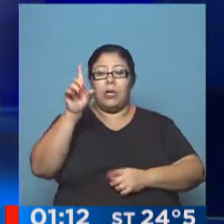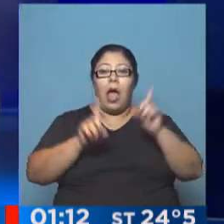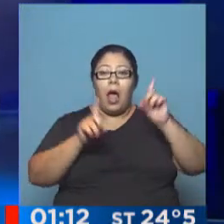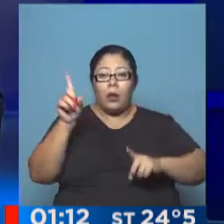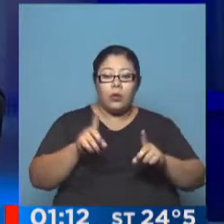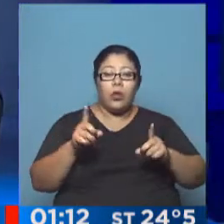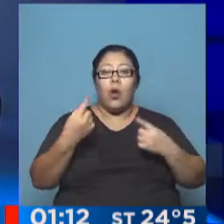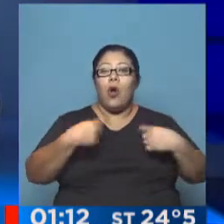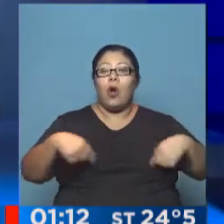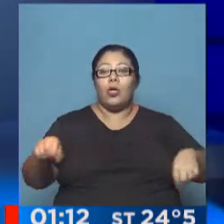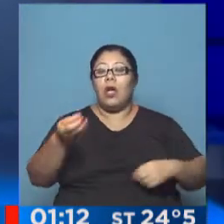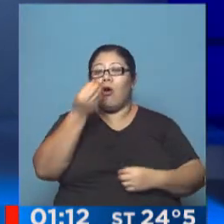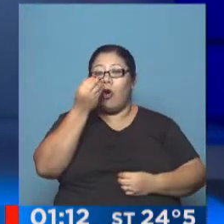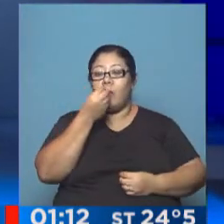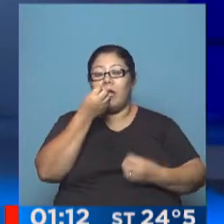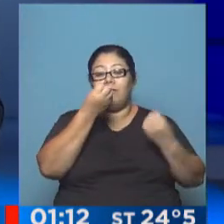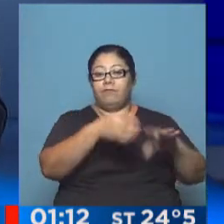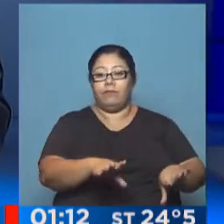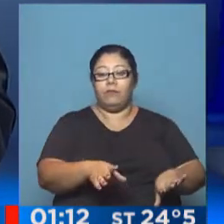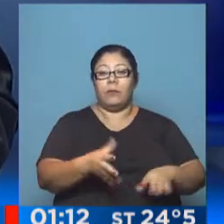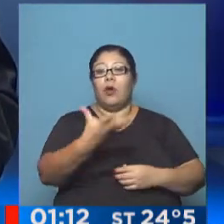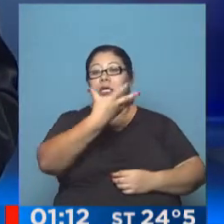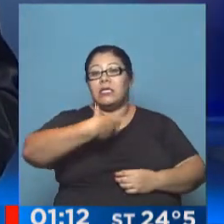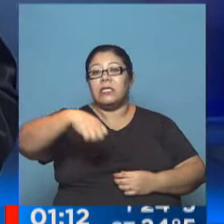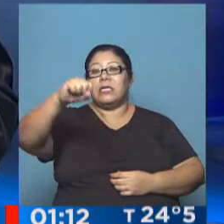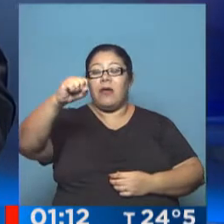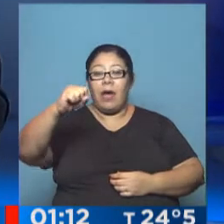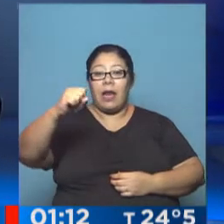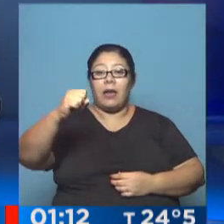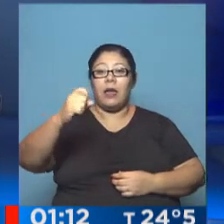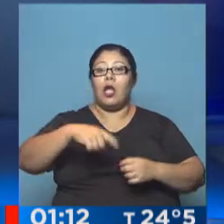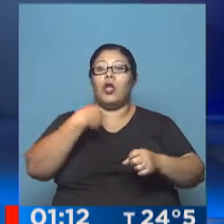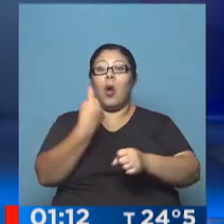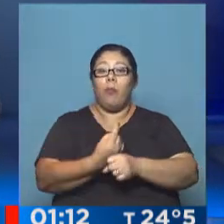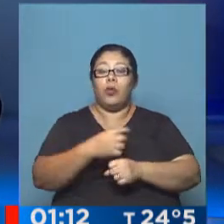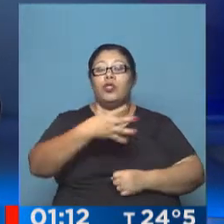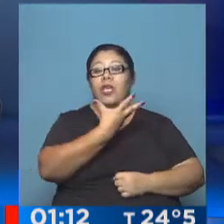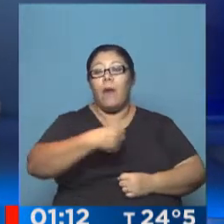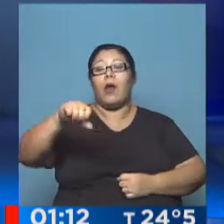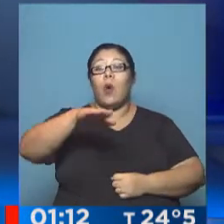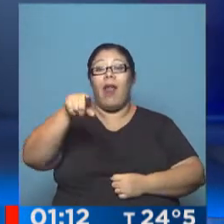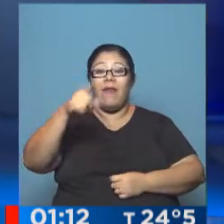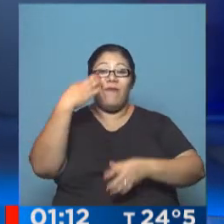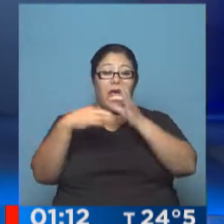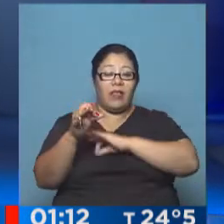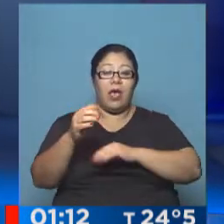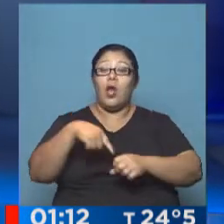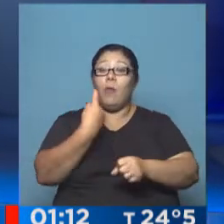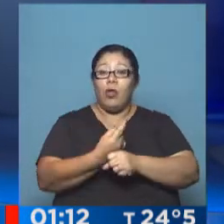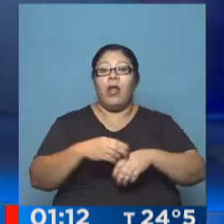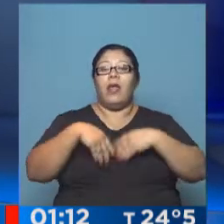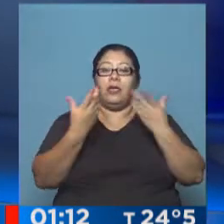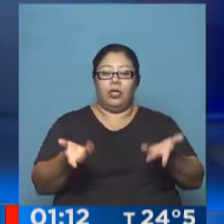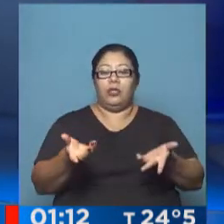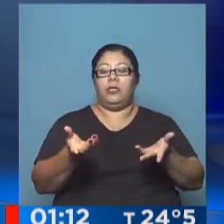cantidad importante de alimentos al no poder trasladarlos a los principales puntos de venta. En tanto, los empresarios del transporte de